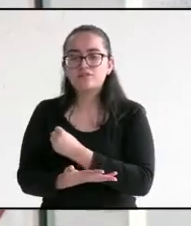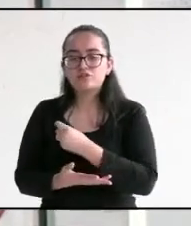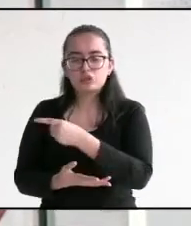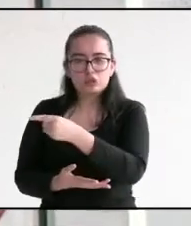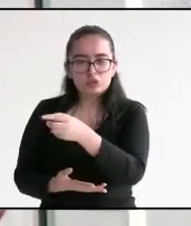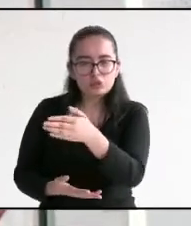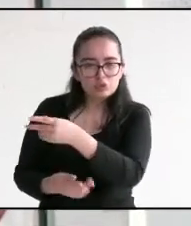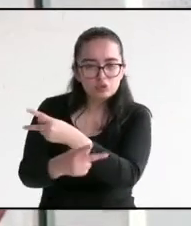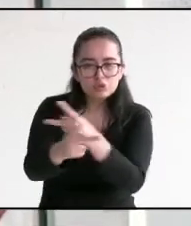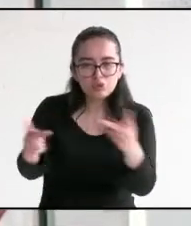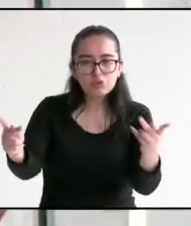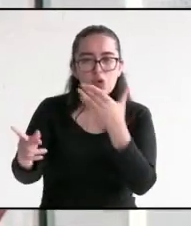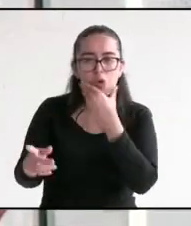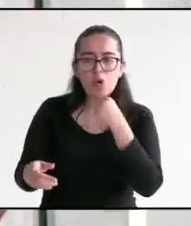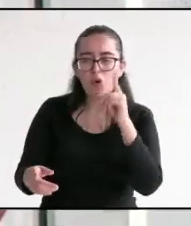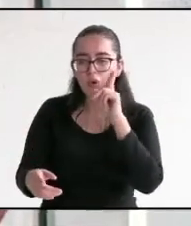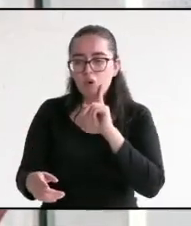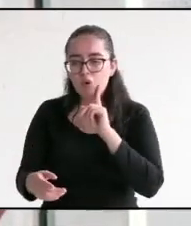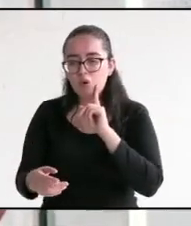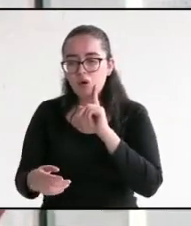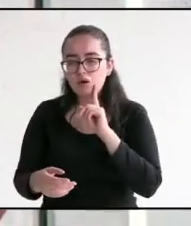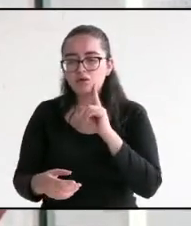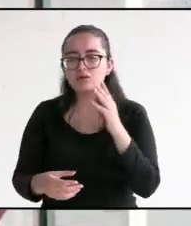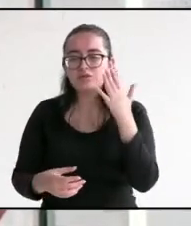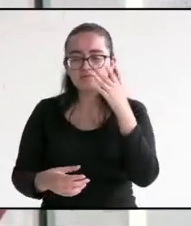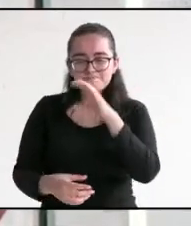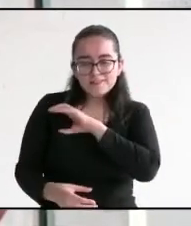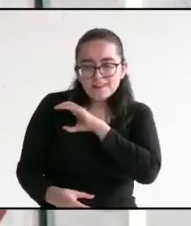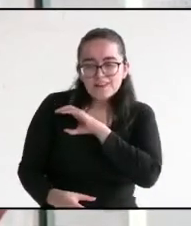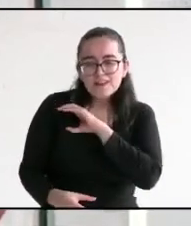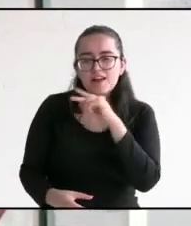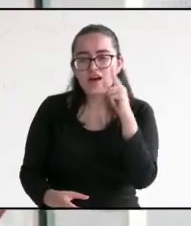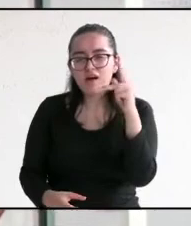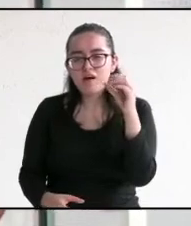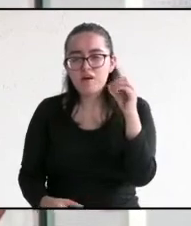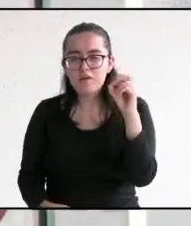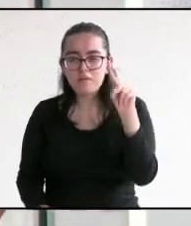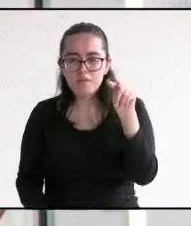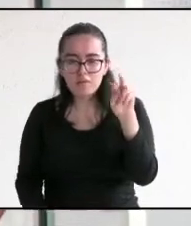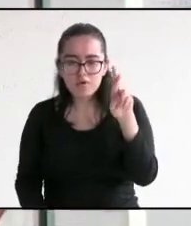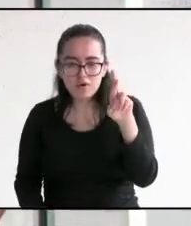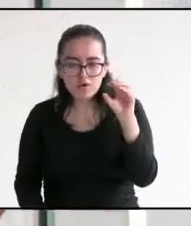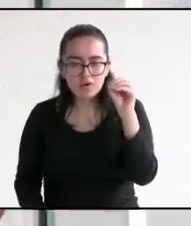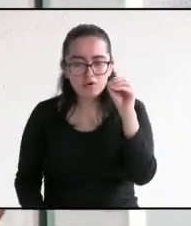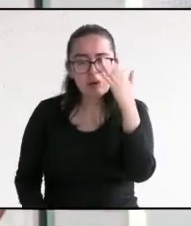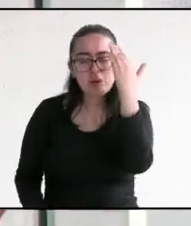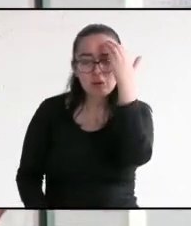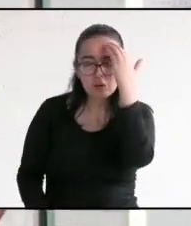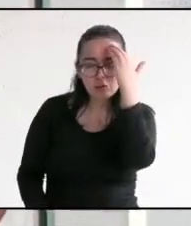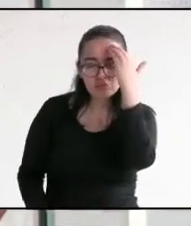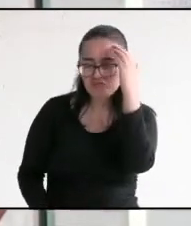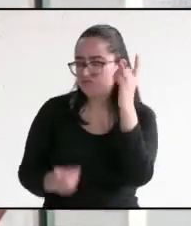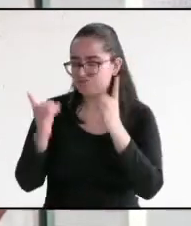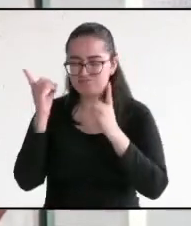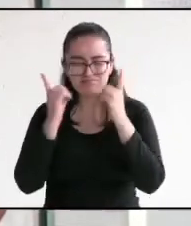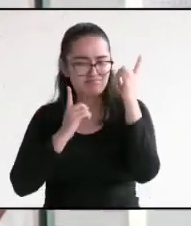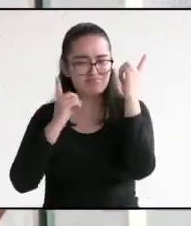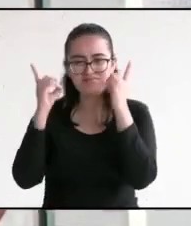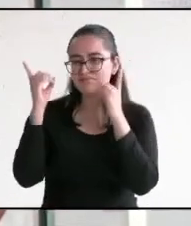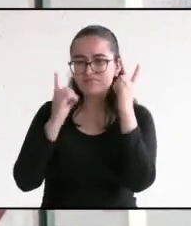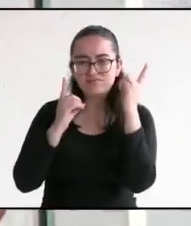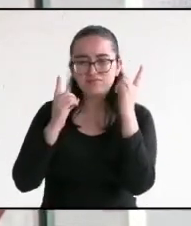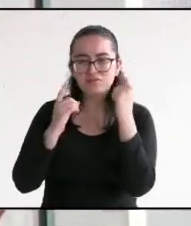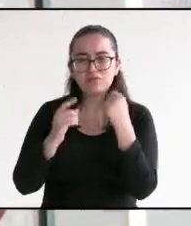todo mundo quiere al potro, sabe de la calidad humana del potro y no duda ni un segundo